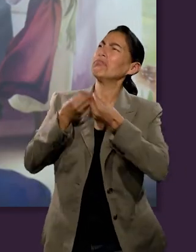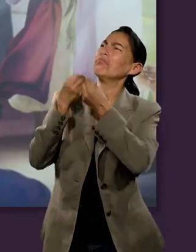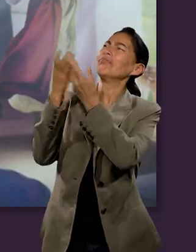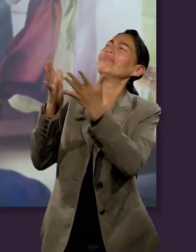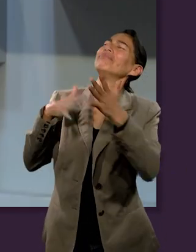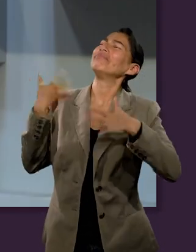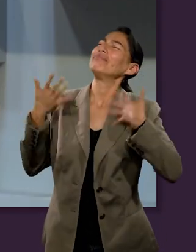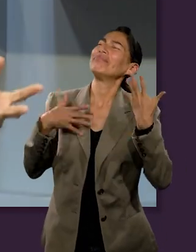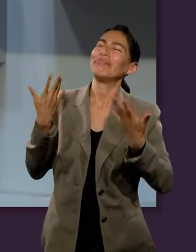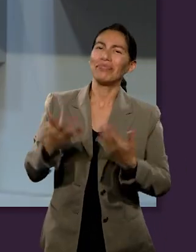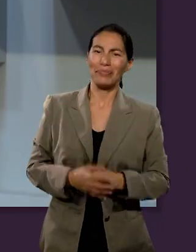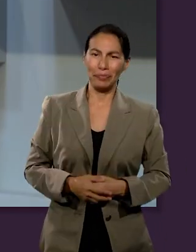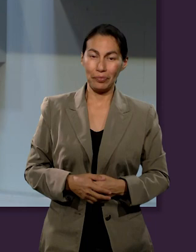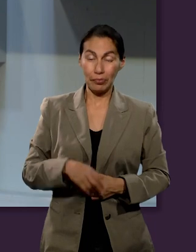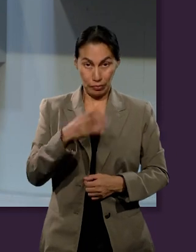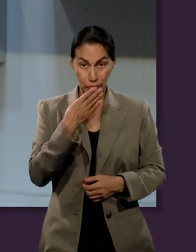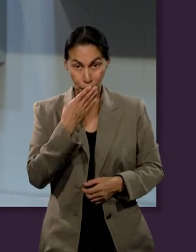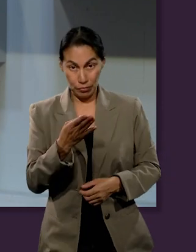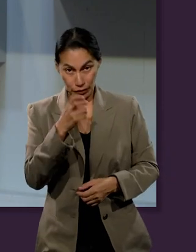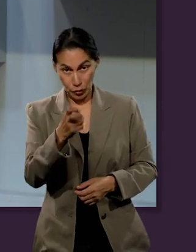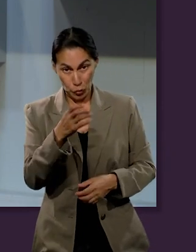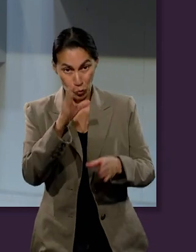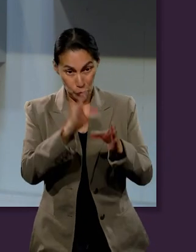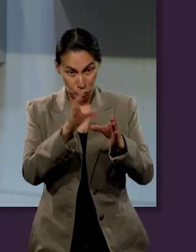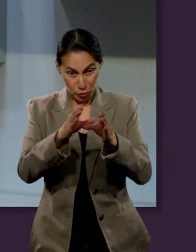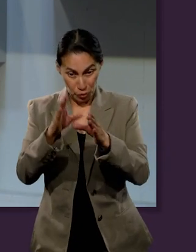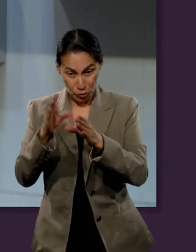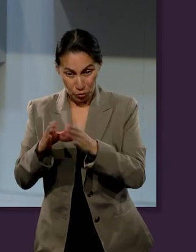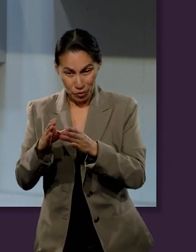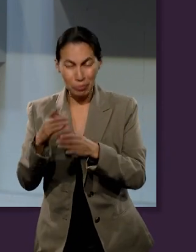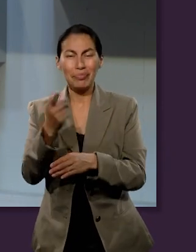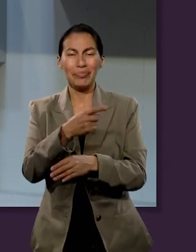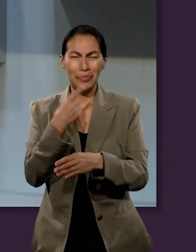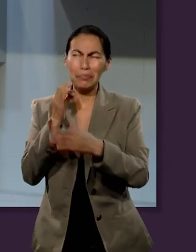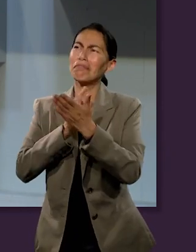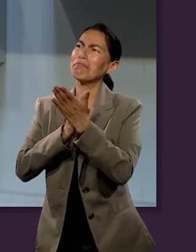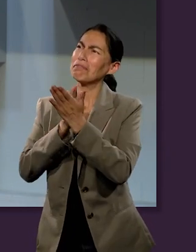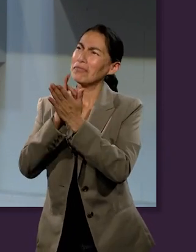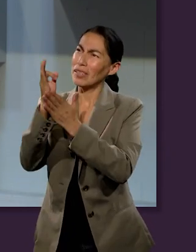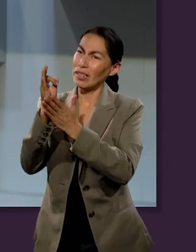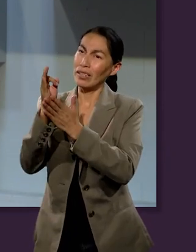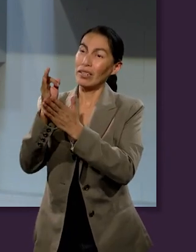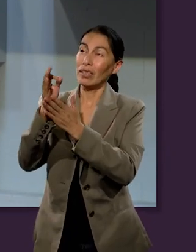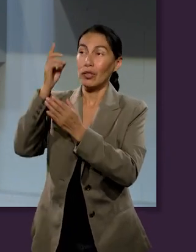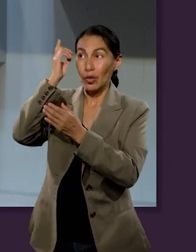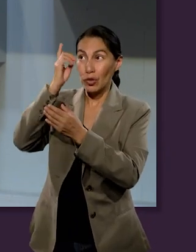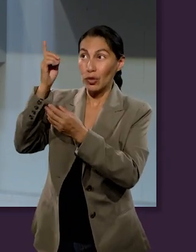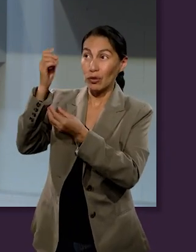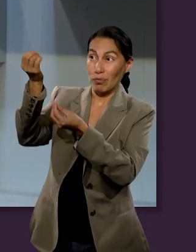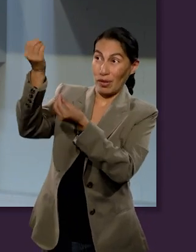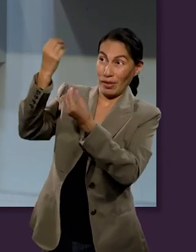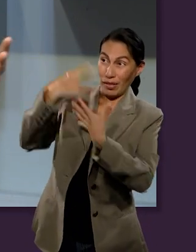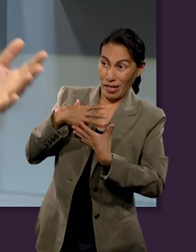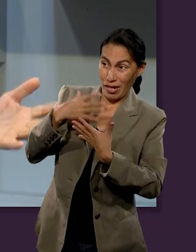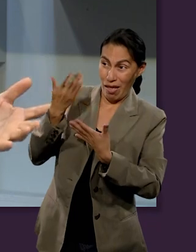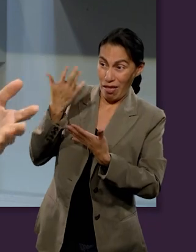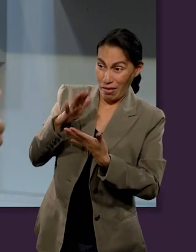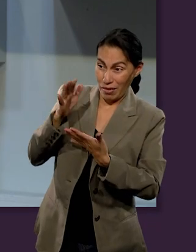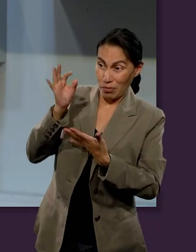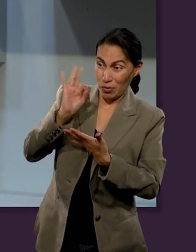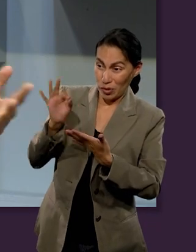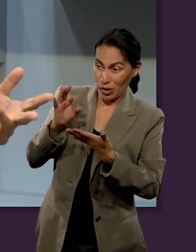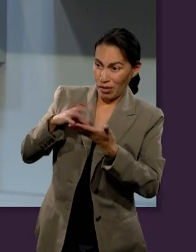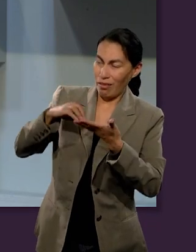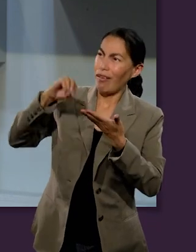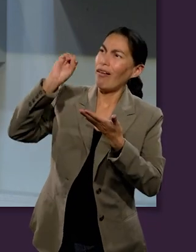Desapego. Muy bien, cuando todo esto se cumple, me parece que nosotros justamente estamos siendo fieles en devolver a Dios